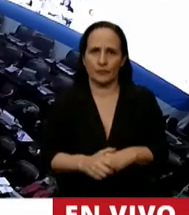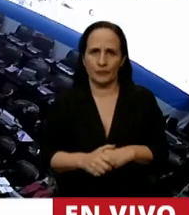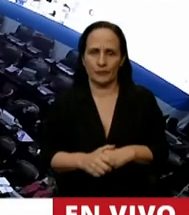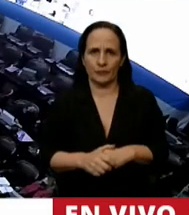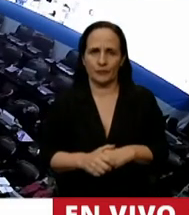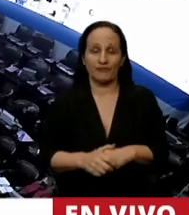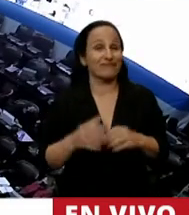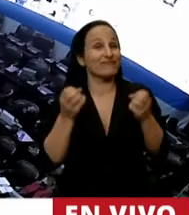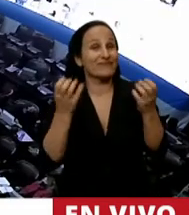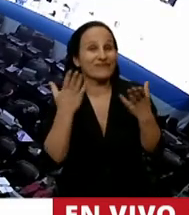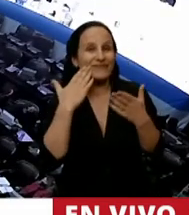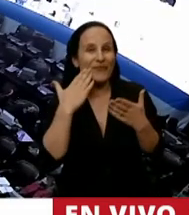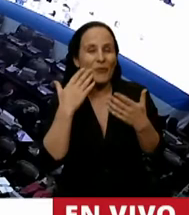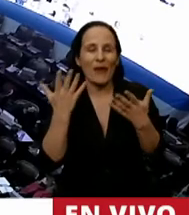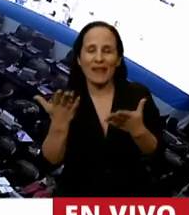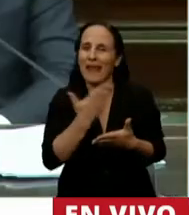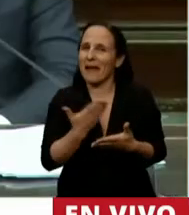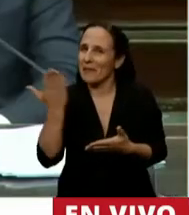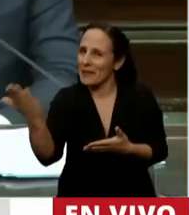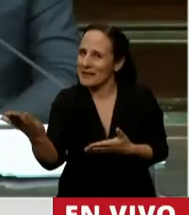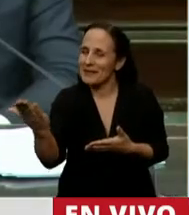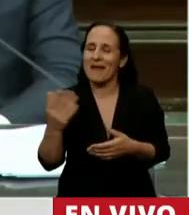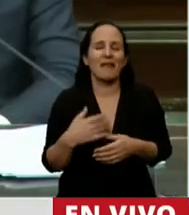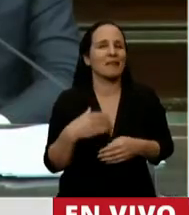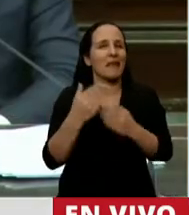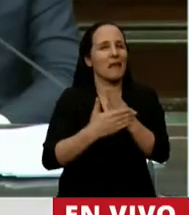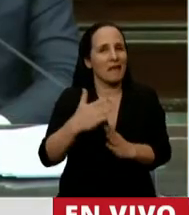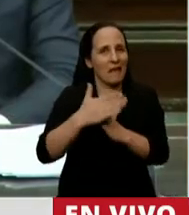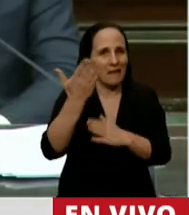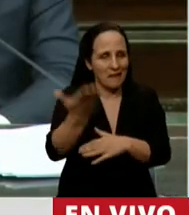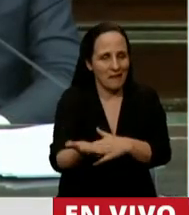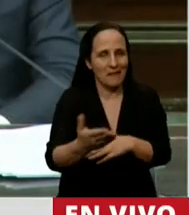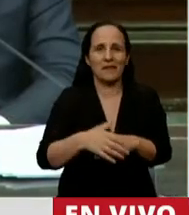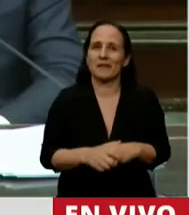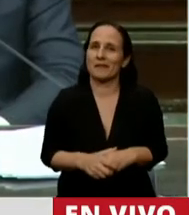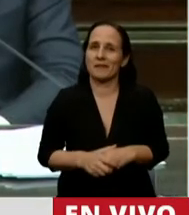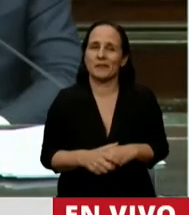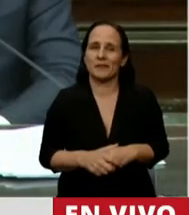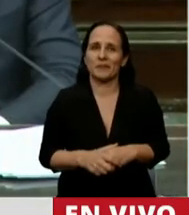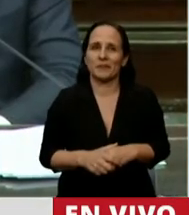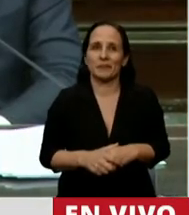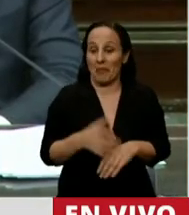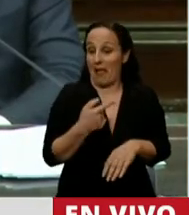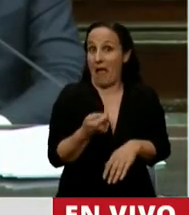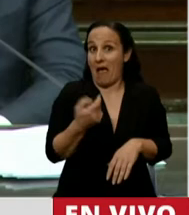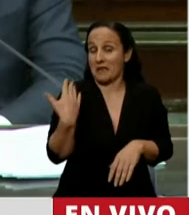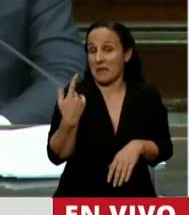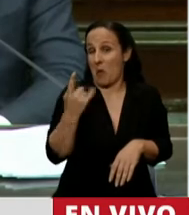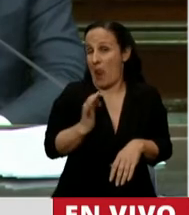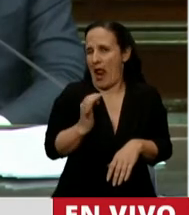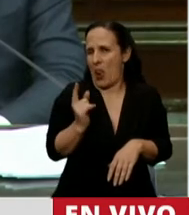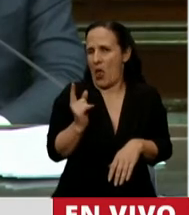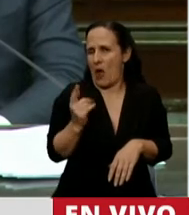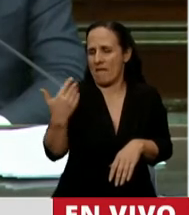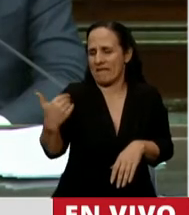¿Qué tal? Buenas tardes, señor presidente, señor jefe de gabinete. Hace poquito más de un año,